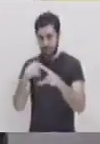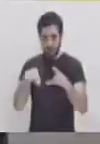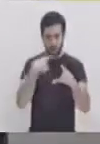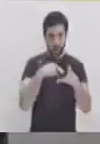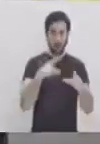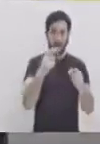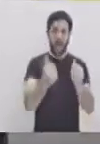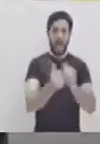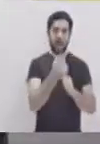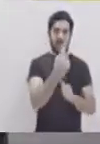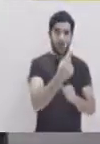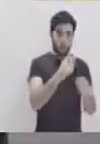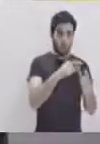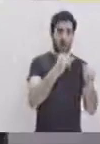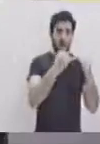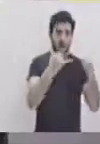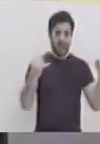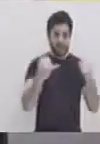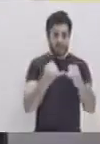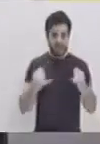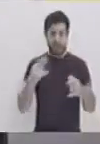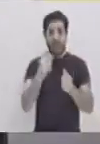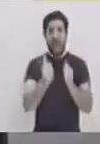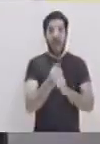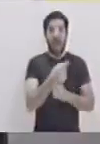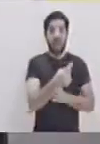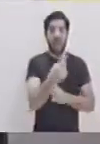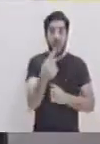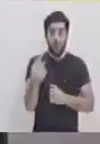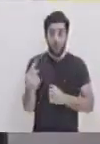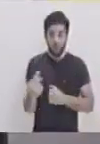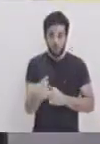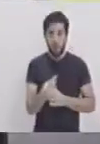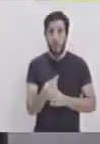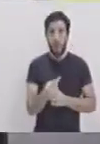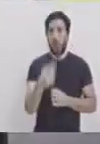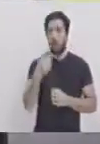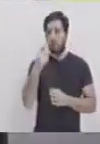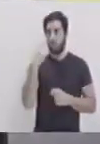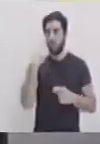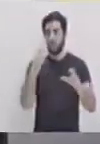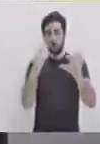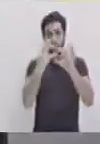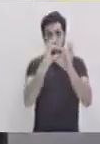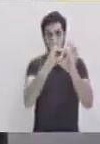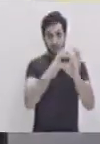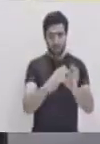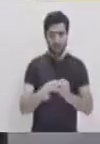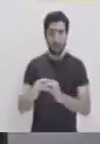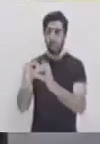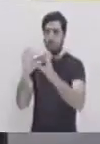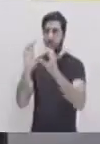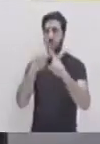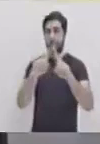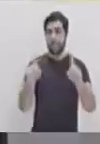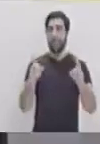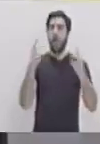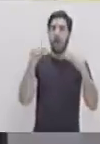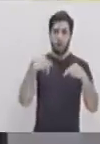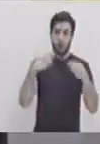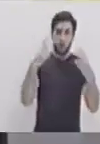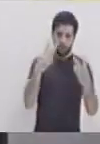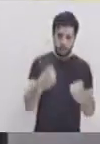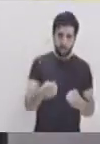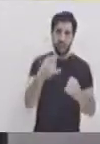Hasta terminar con la última línea que trazamos. De la misma manera vamos a hacer en forma